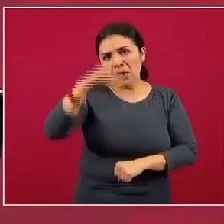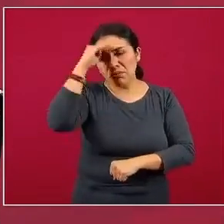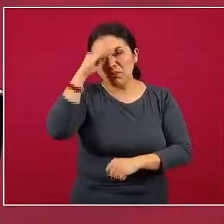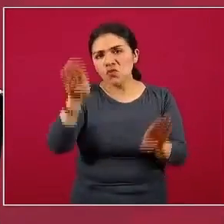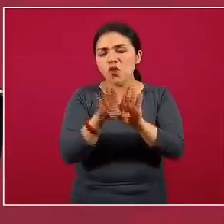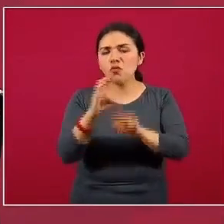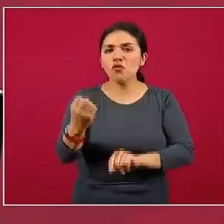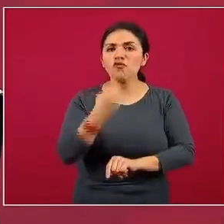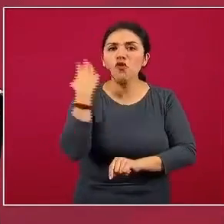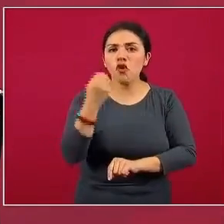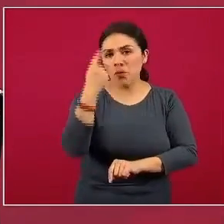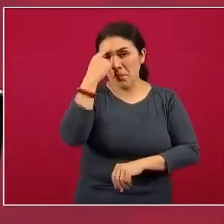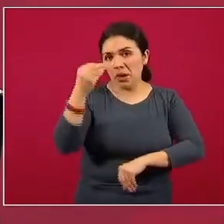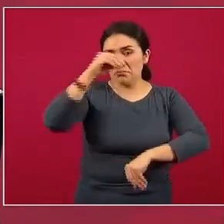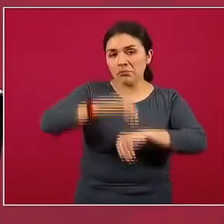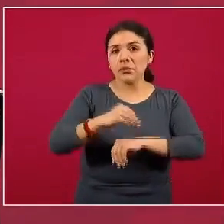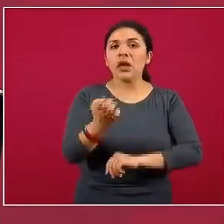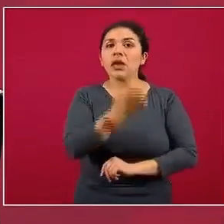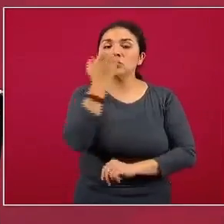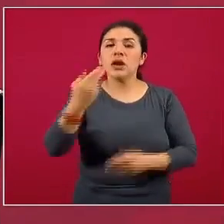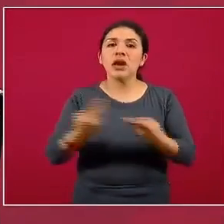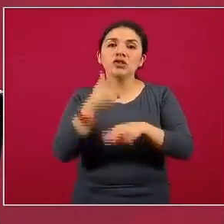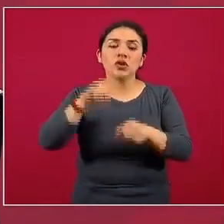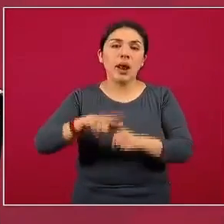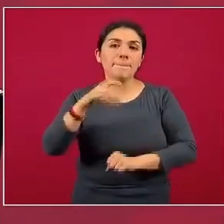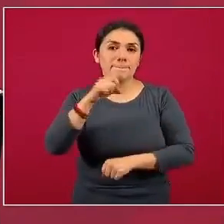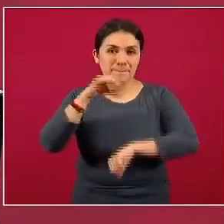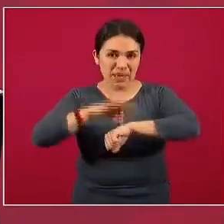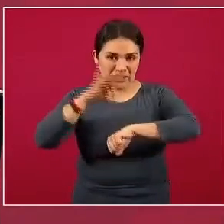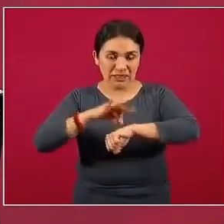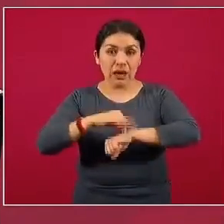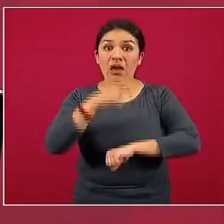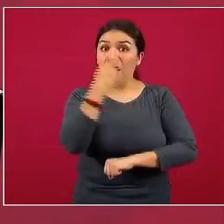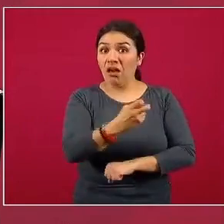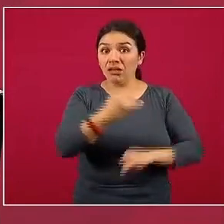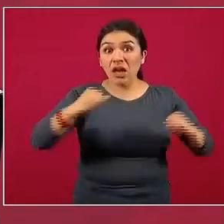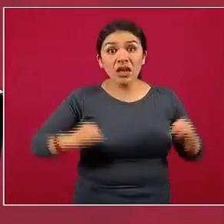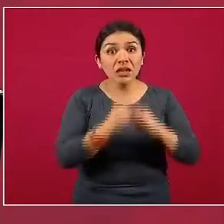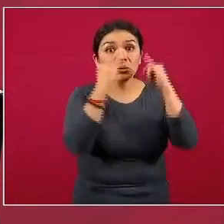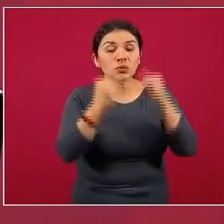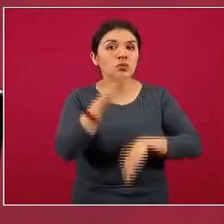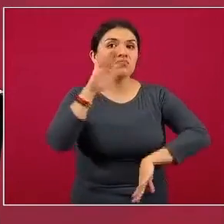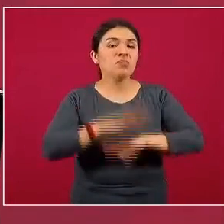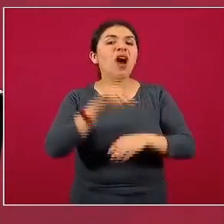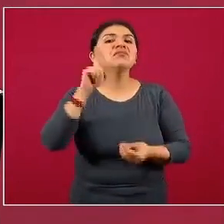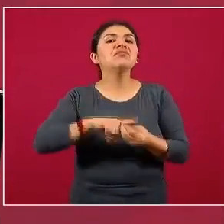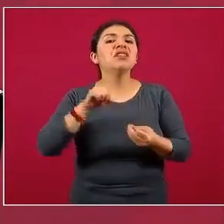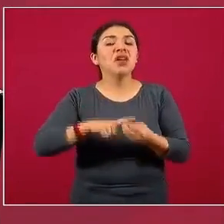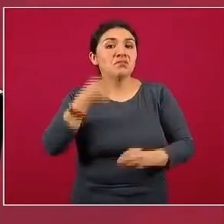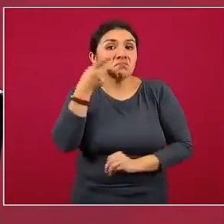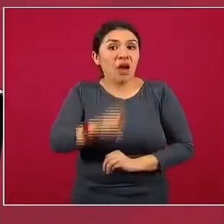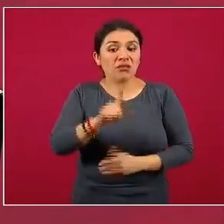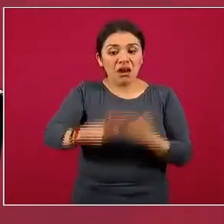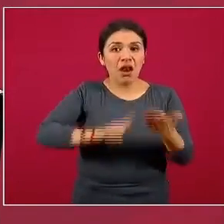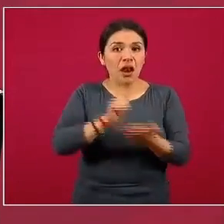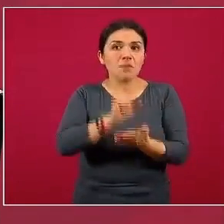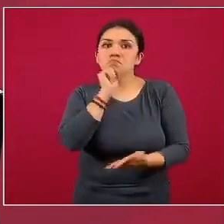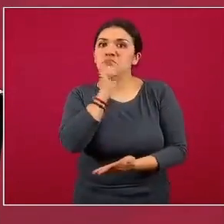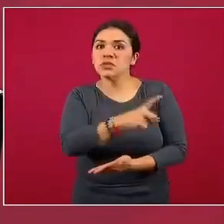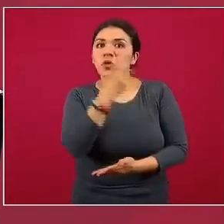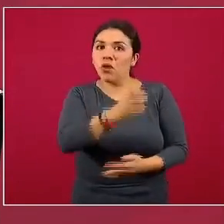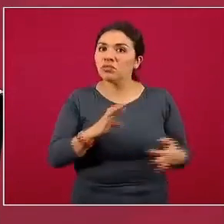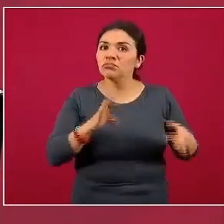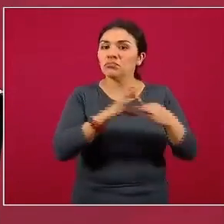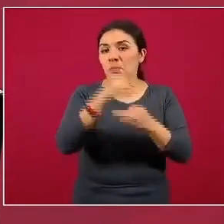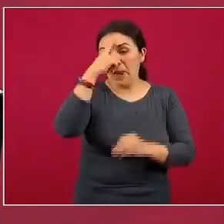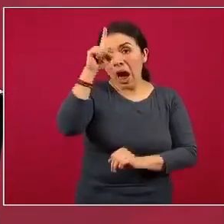la Academia Nacional de Medicina, que además es una institución cuyo mandato legal es precisamente ese, el